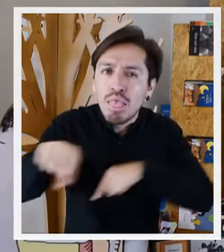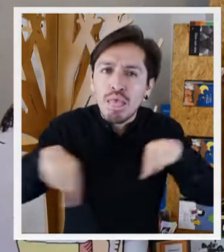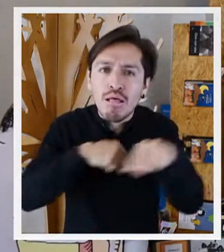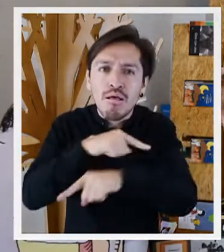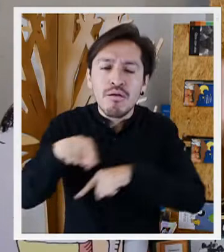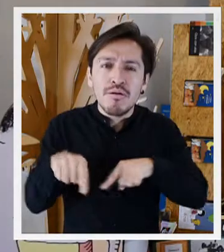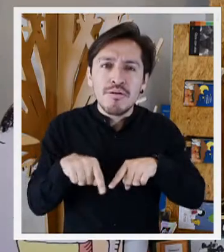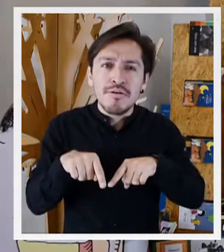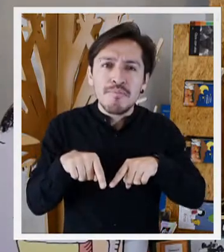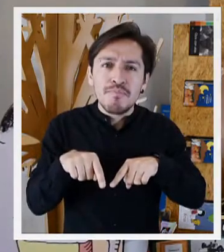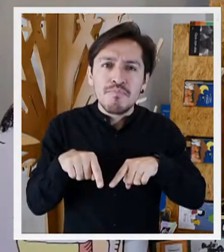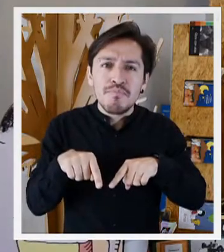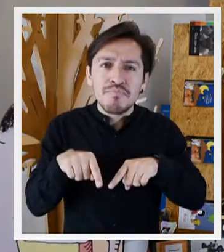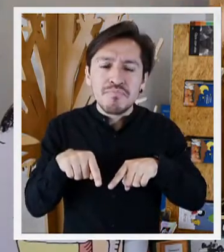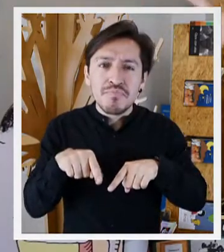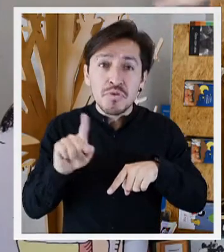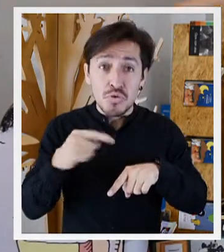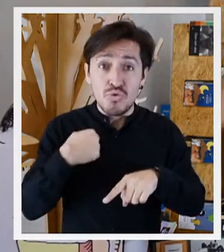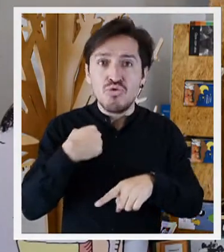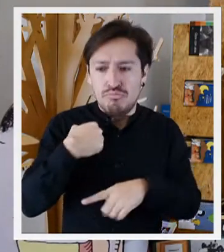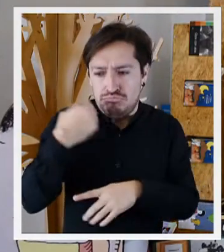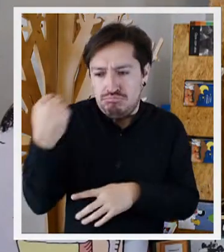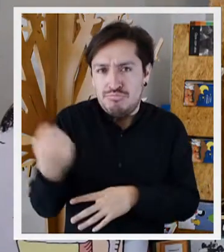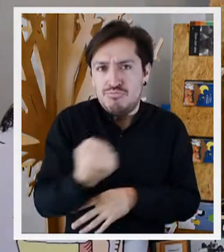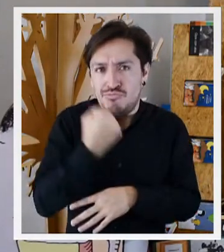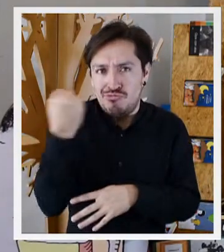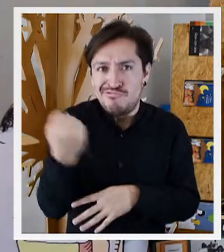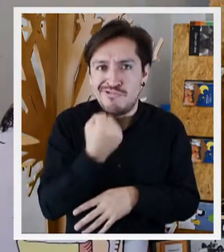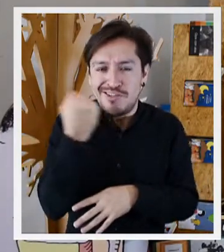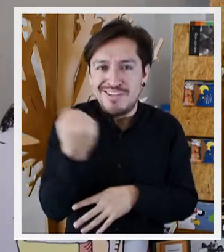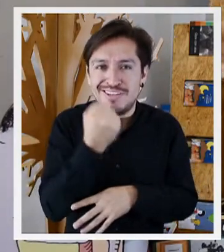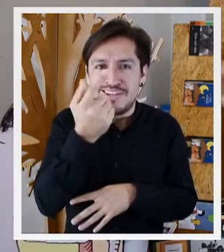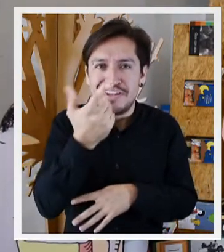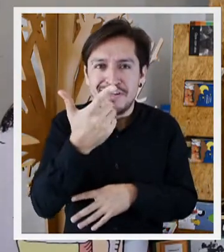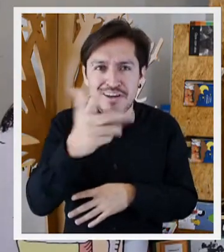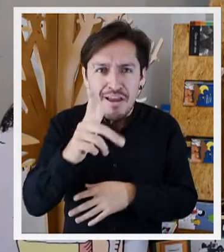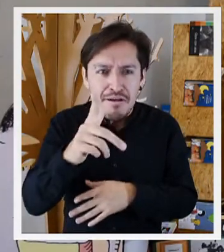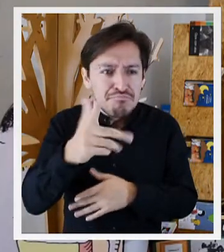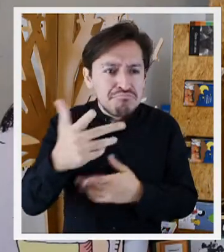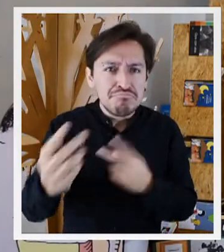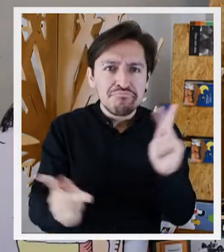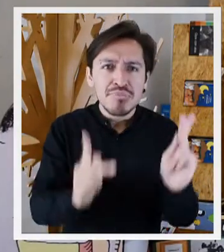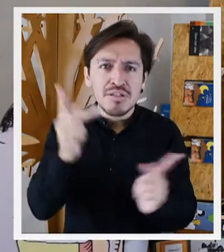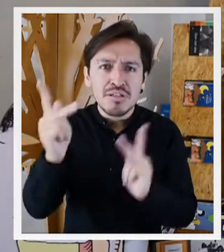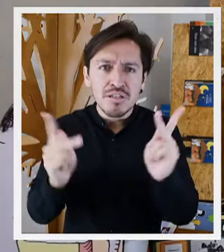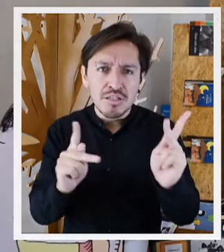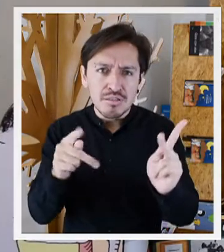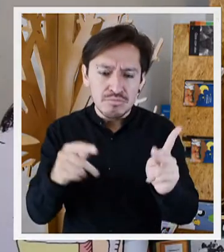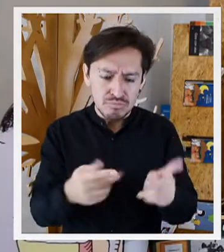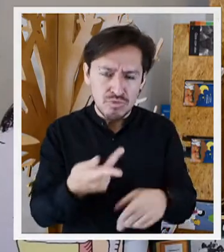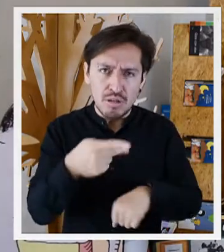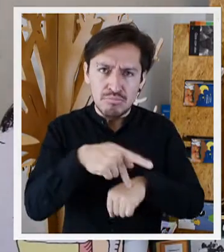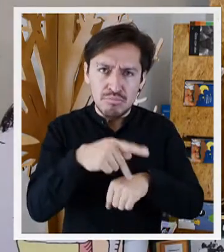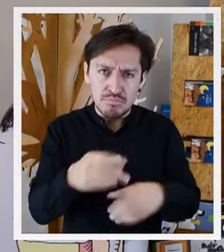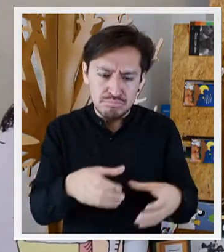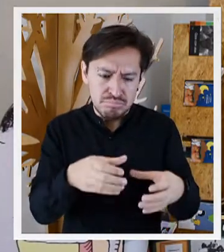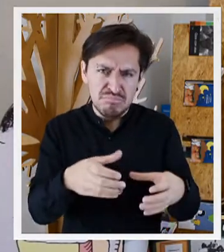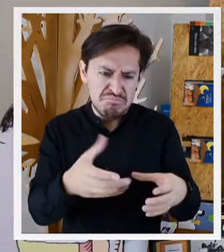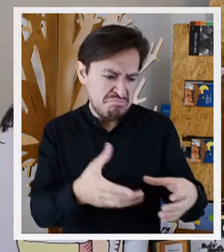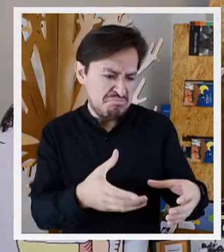de un lado a otro. ¿Cómo que me deja encontrar? Pues ya, con tan buena suerte y sabia que es la naturaleza, que una piedra me puso el pie.